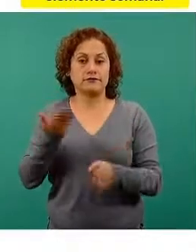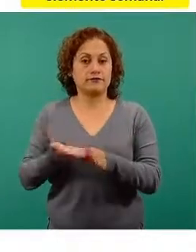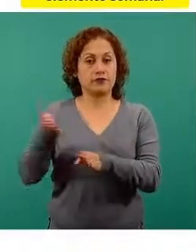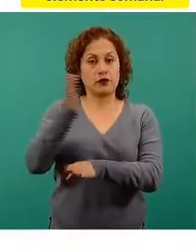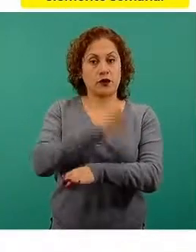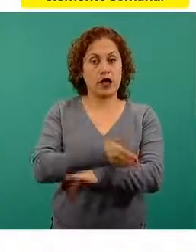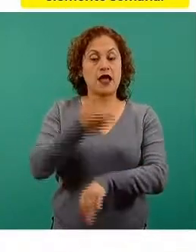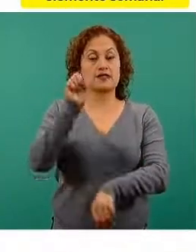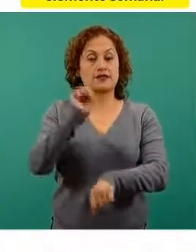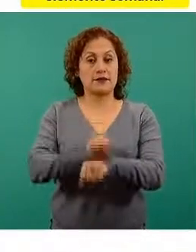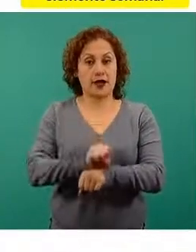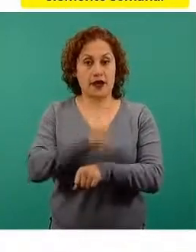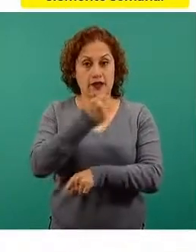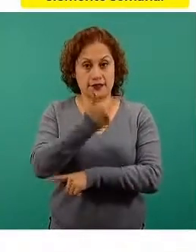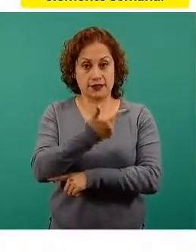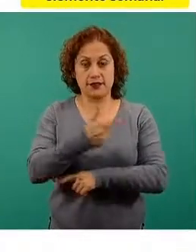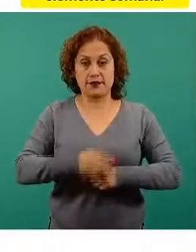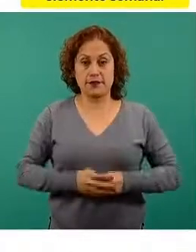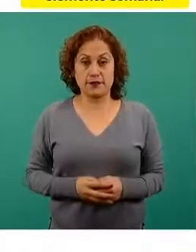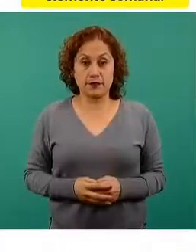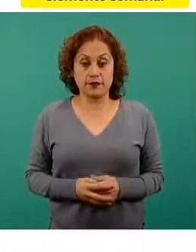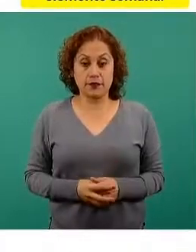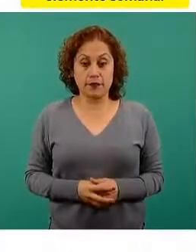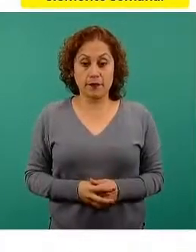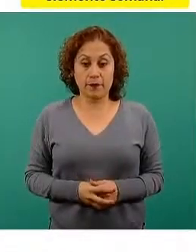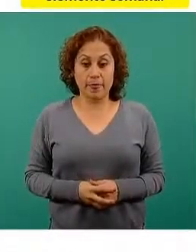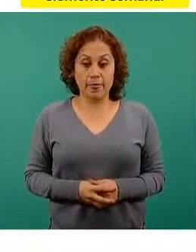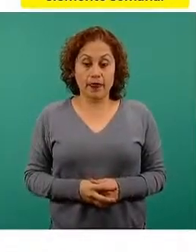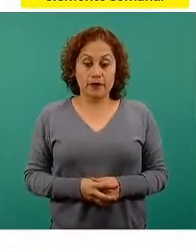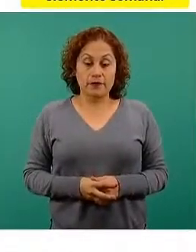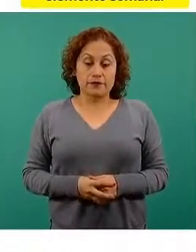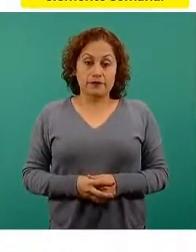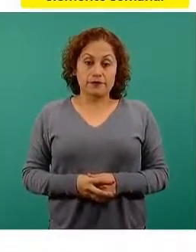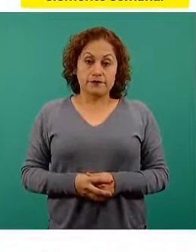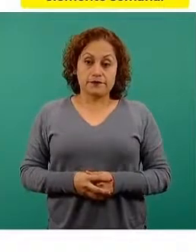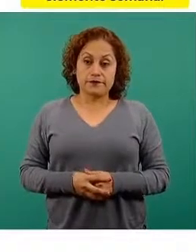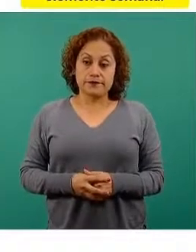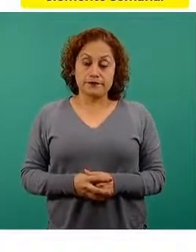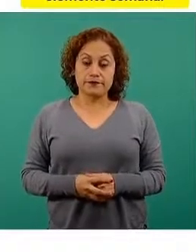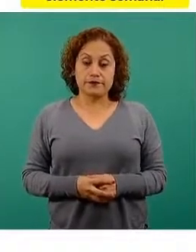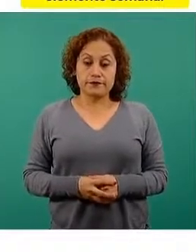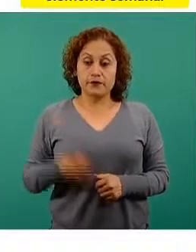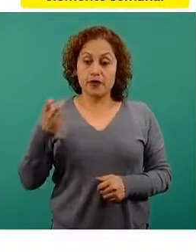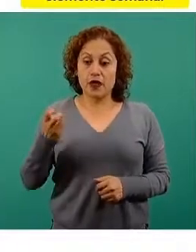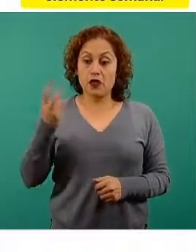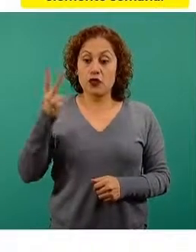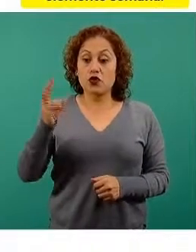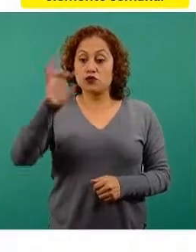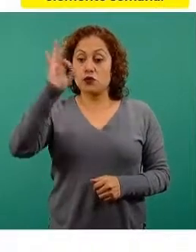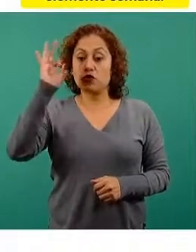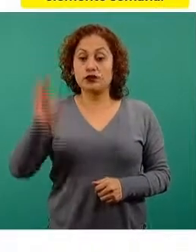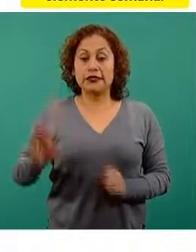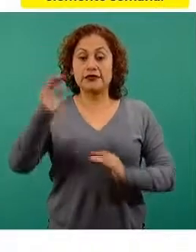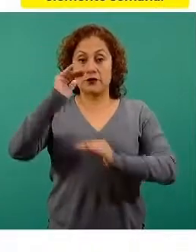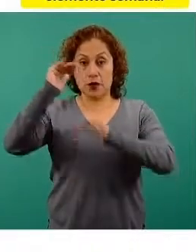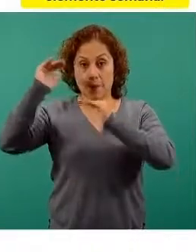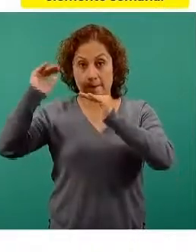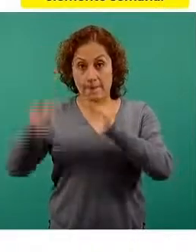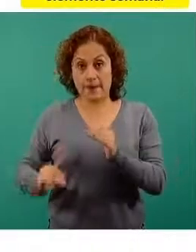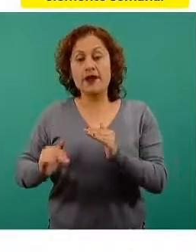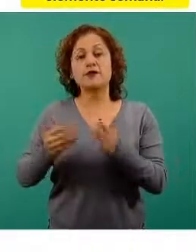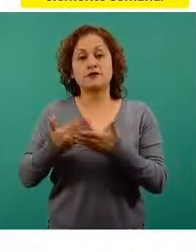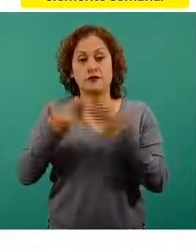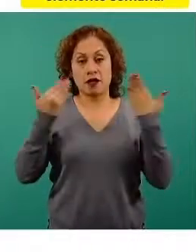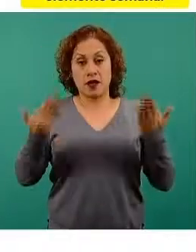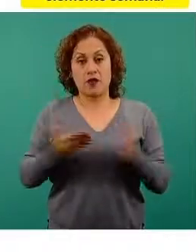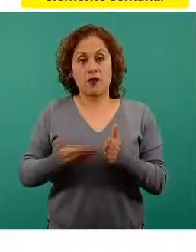inmediata anterior, la semana 7 del 2021. Dos puntos porcentuales menos, sitúa actualmente en esta